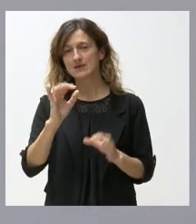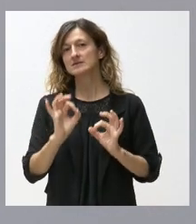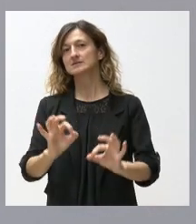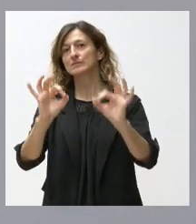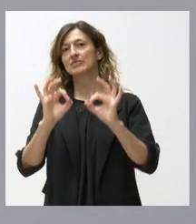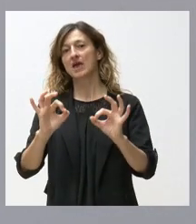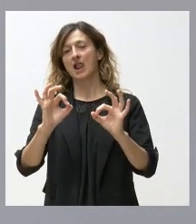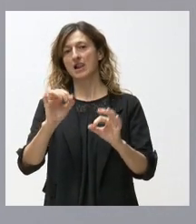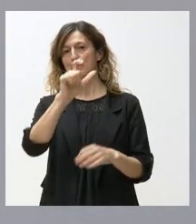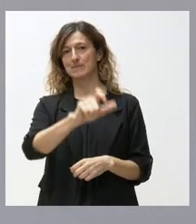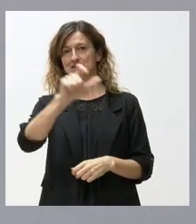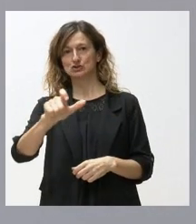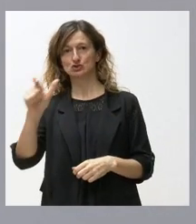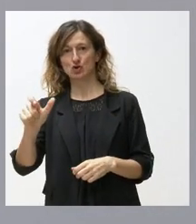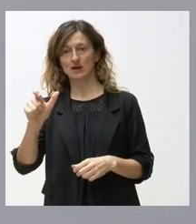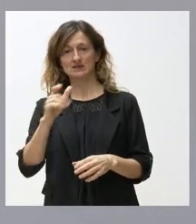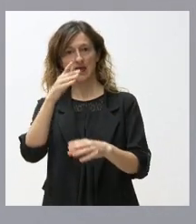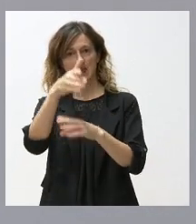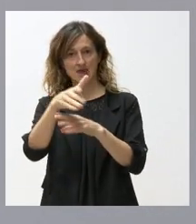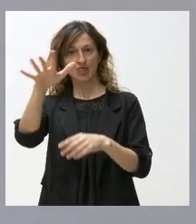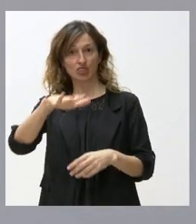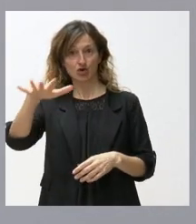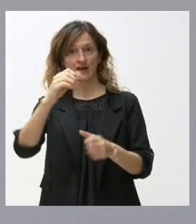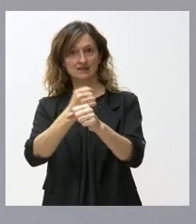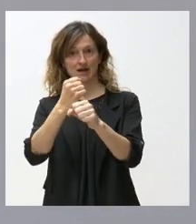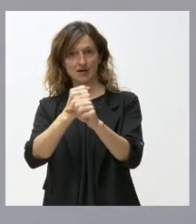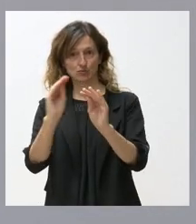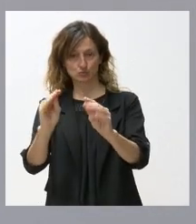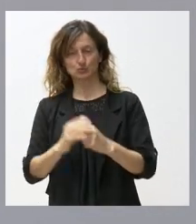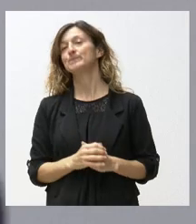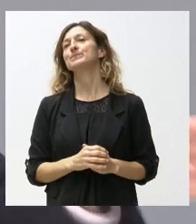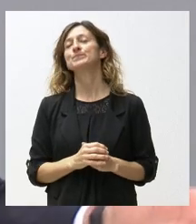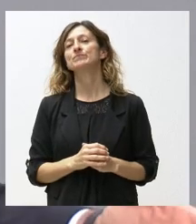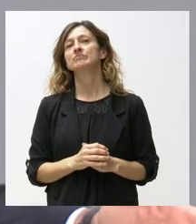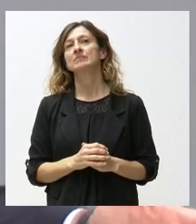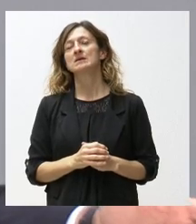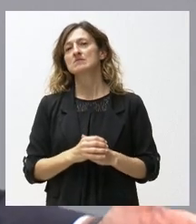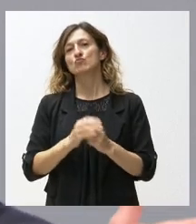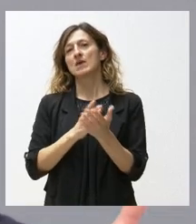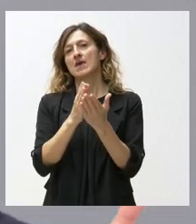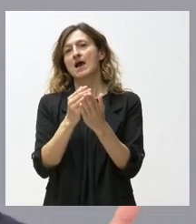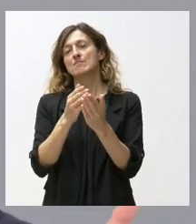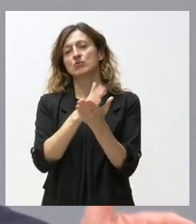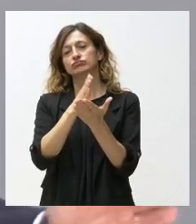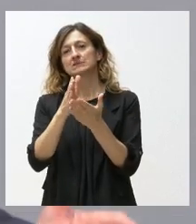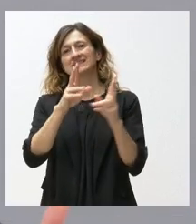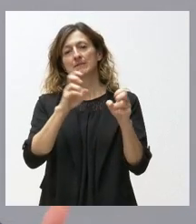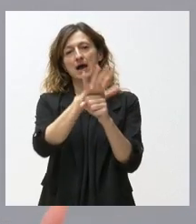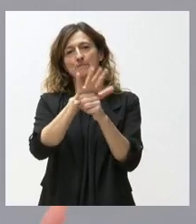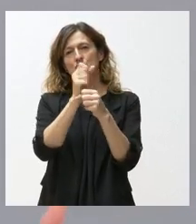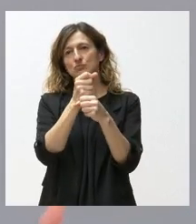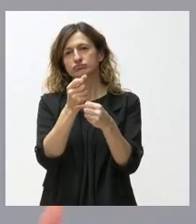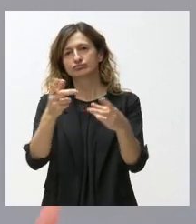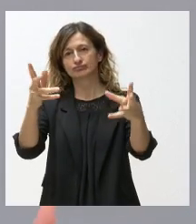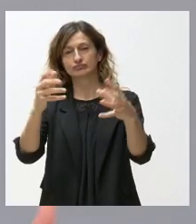parte de las personas que están allí desarrollando estas tareas, que es muy amplio desde el punto de vista multidisciplinar, porque son tareas que